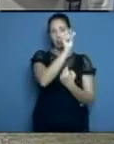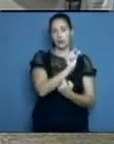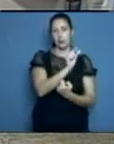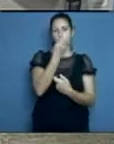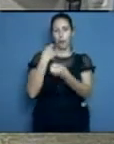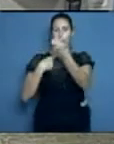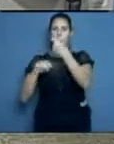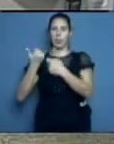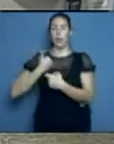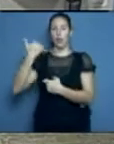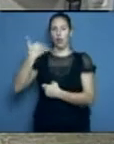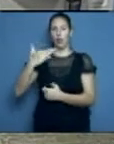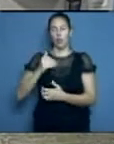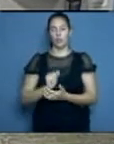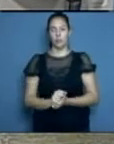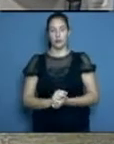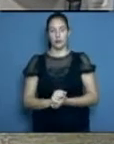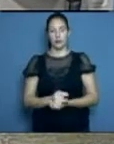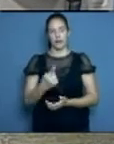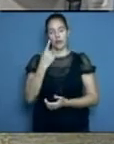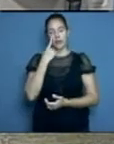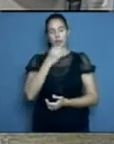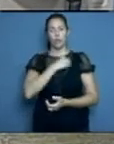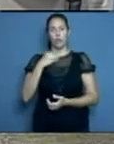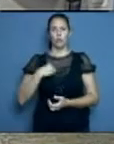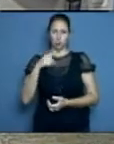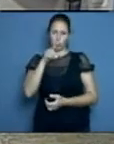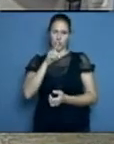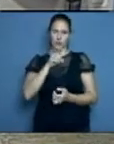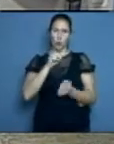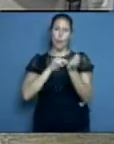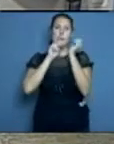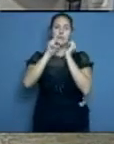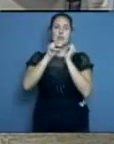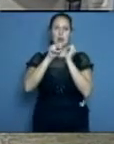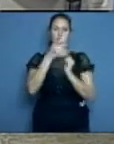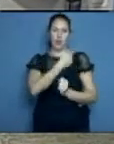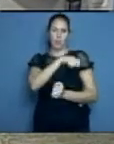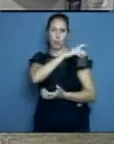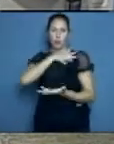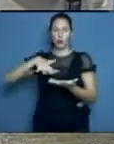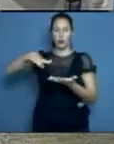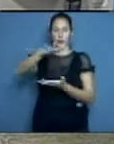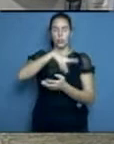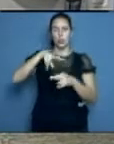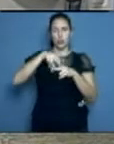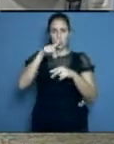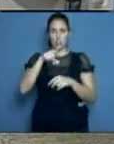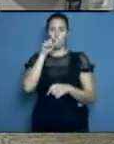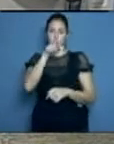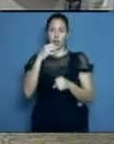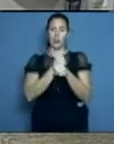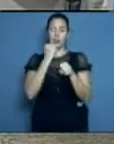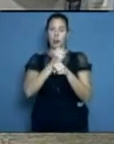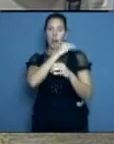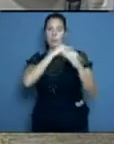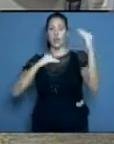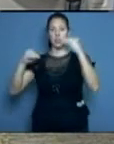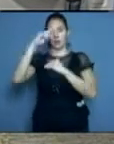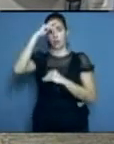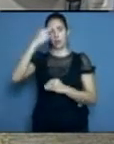mensaje al pueblo guinero en este cierre del programa, desde el Ministerio de Salud Pública de la República, que está precisamente